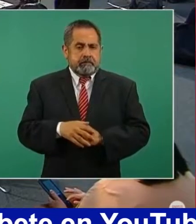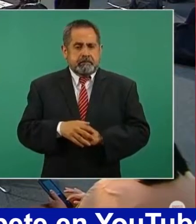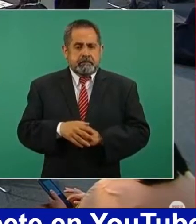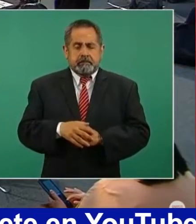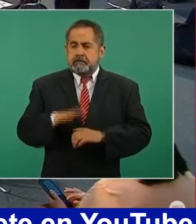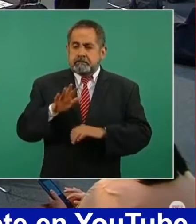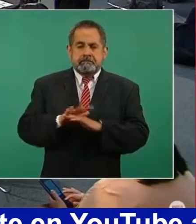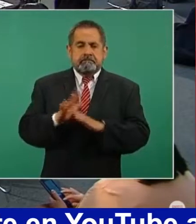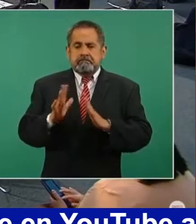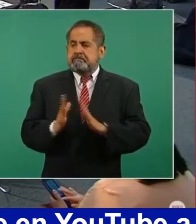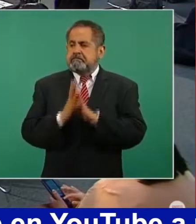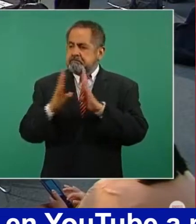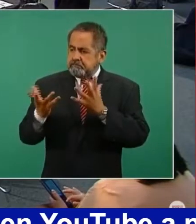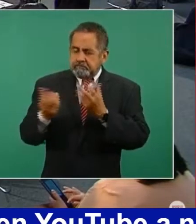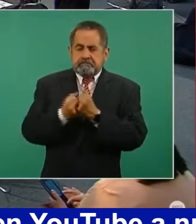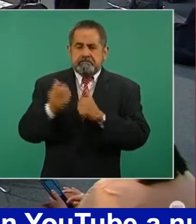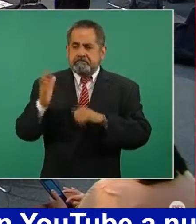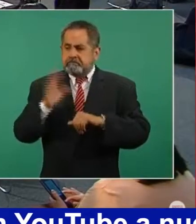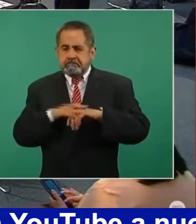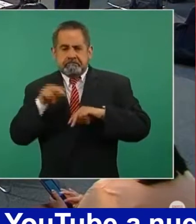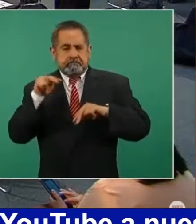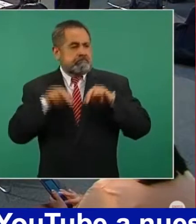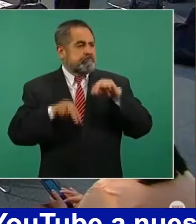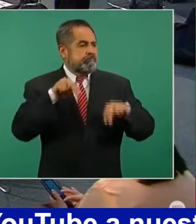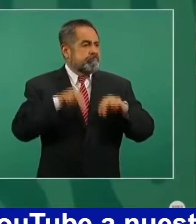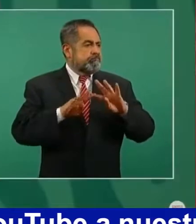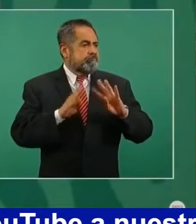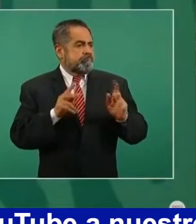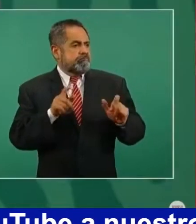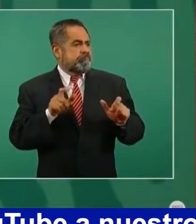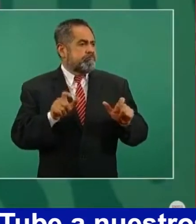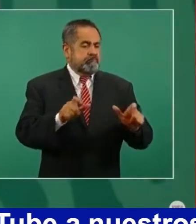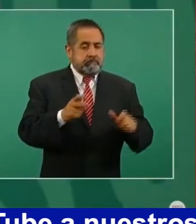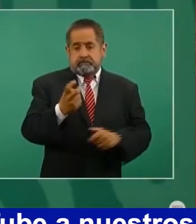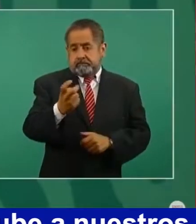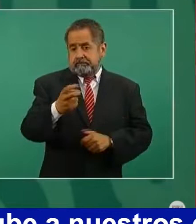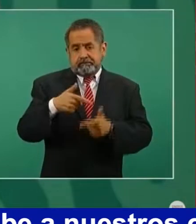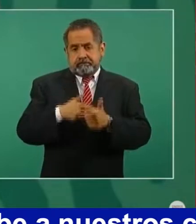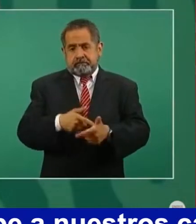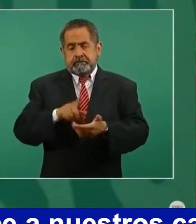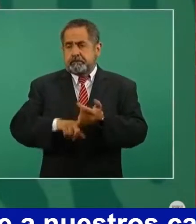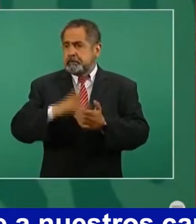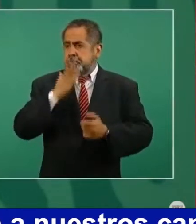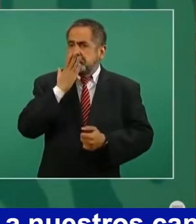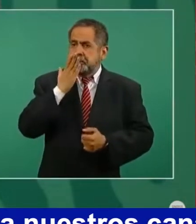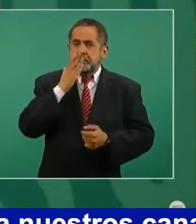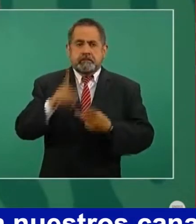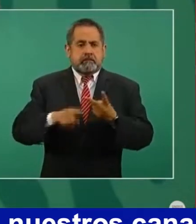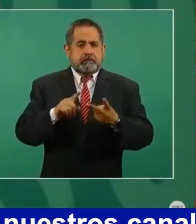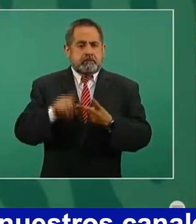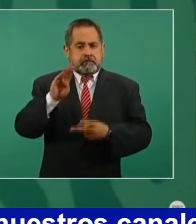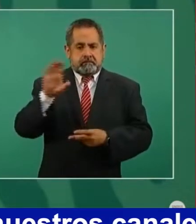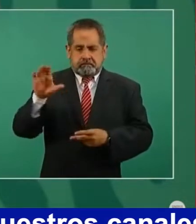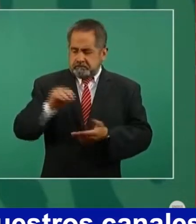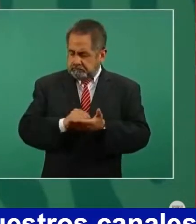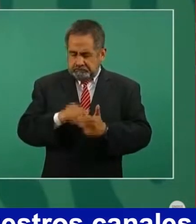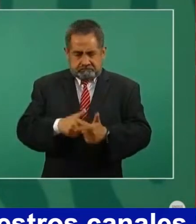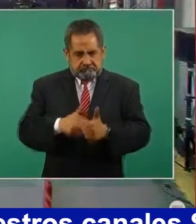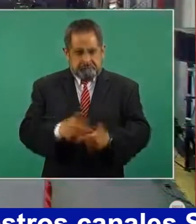participación, más presencia. Y es lo que vamos a seguir haciendo en Sonora y en Baja California.